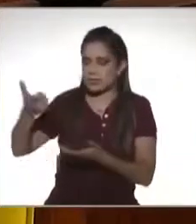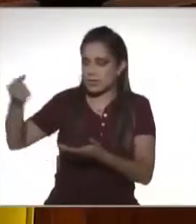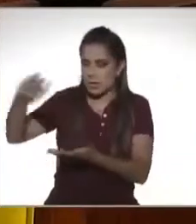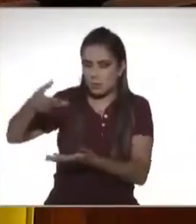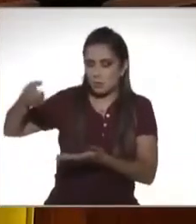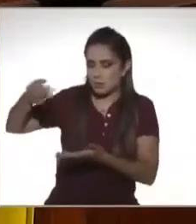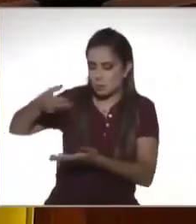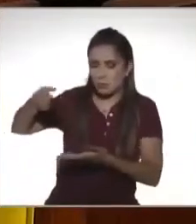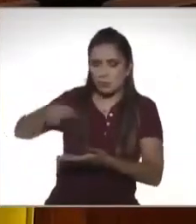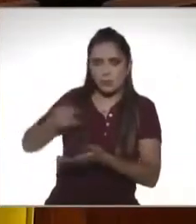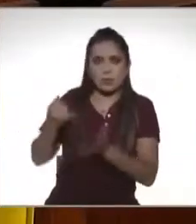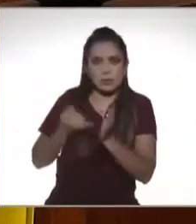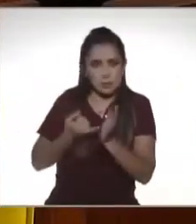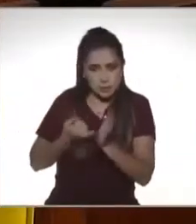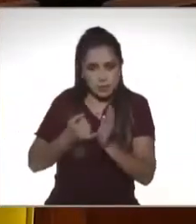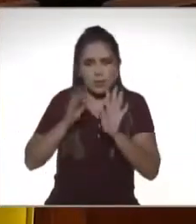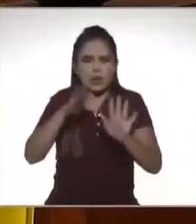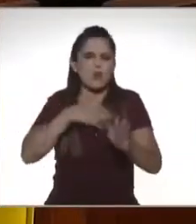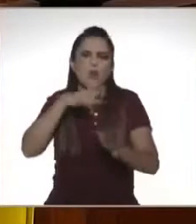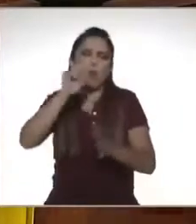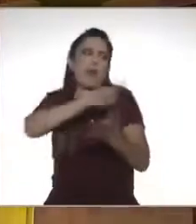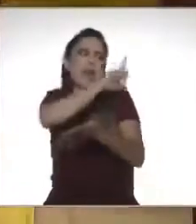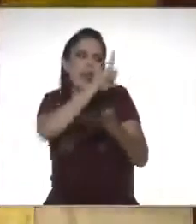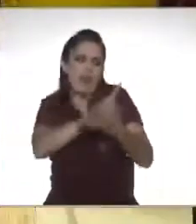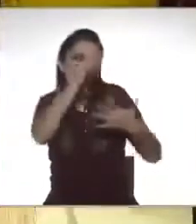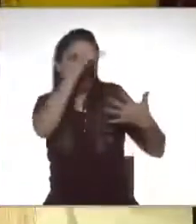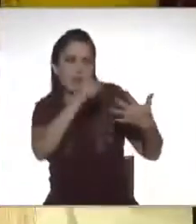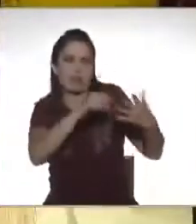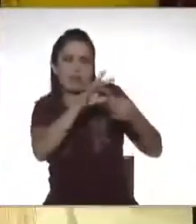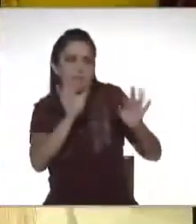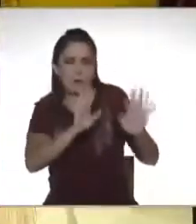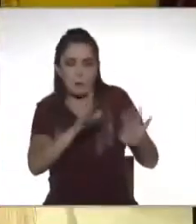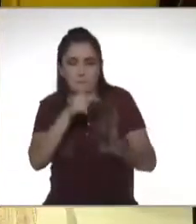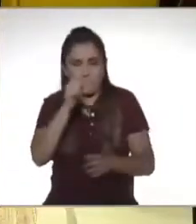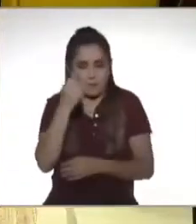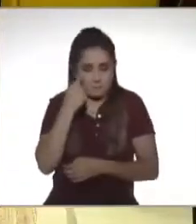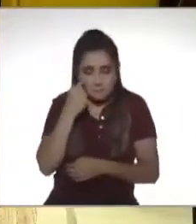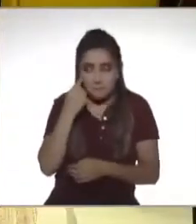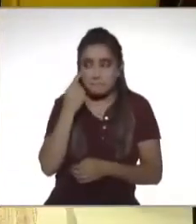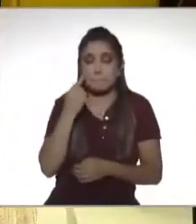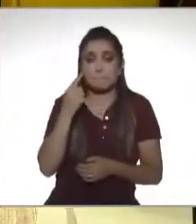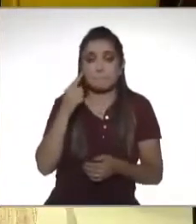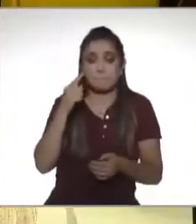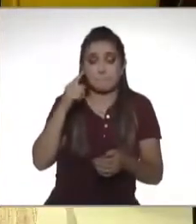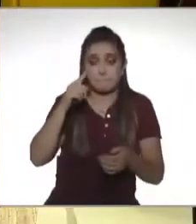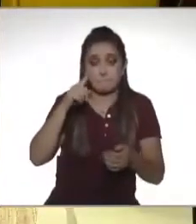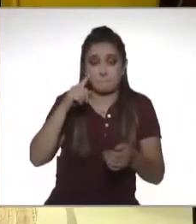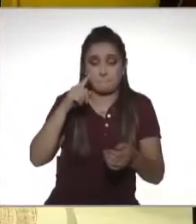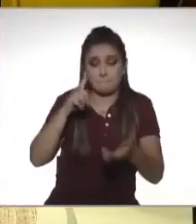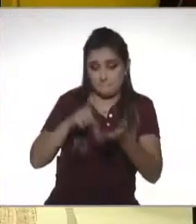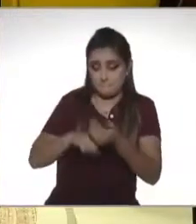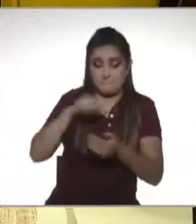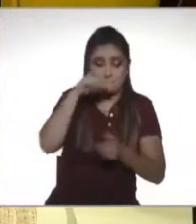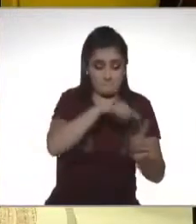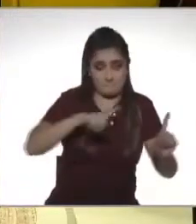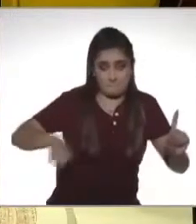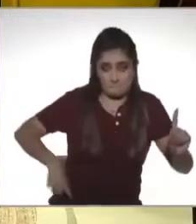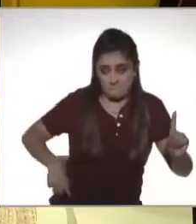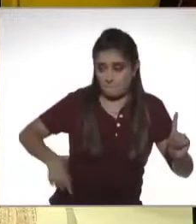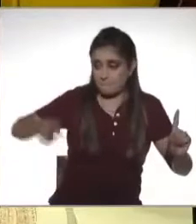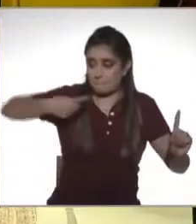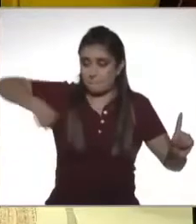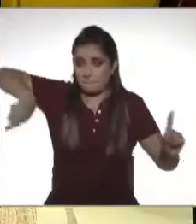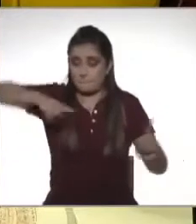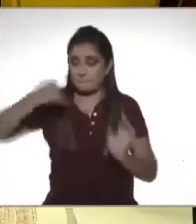y sin afán de meternos en términos legales y de nada de esto, todo lo que le aportamos al Estado es